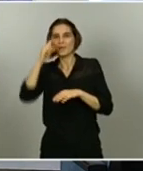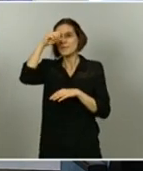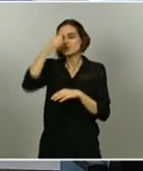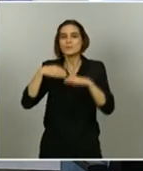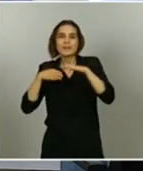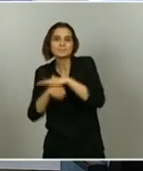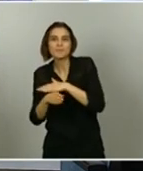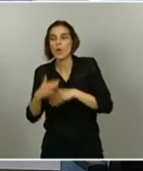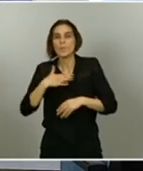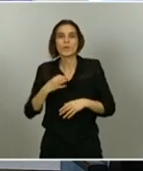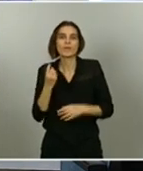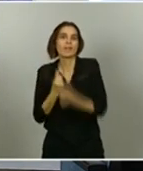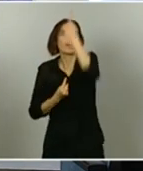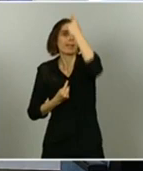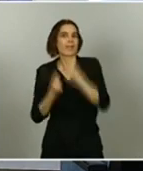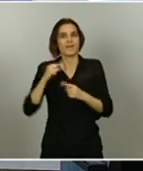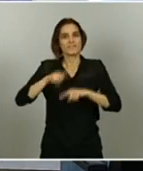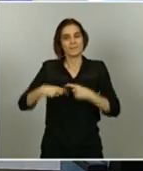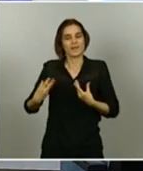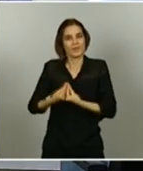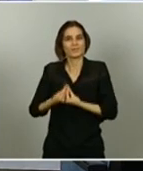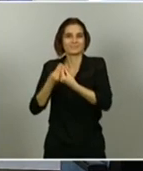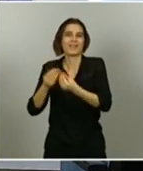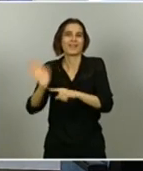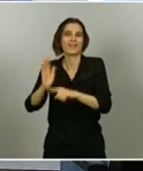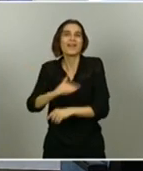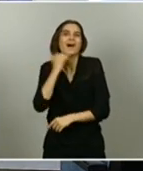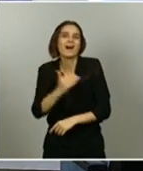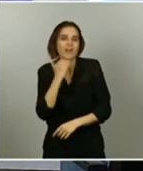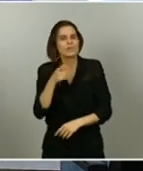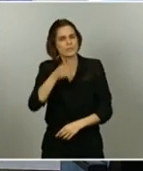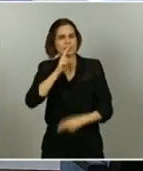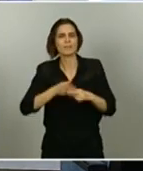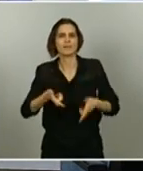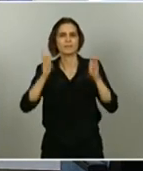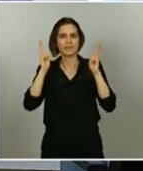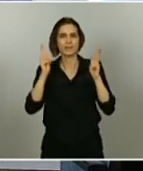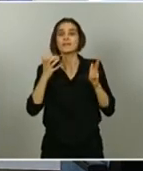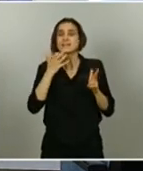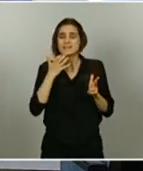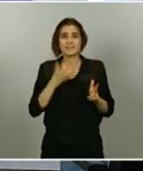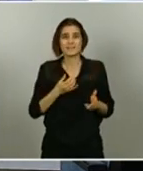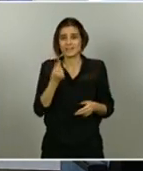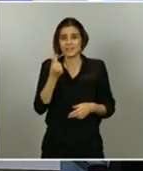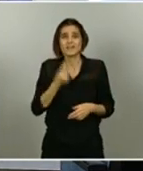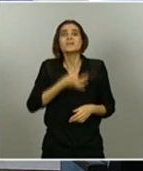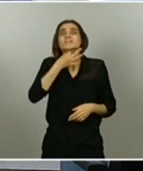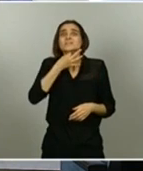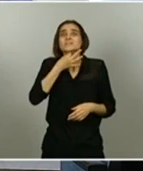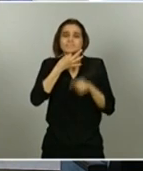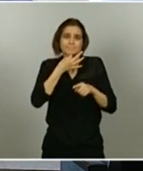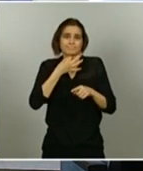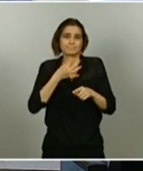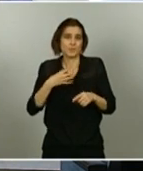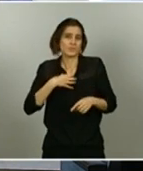alguna vez con tu familia al cine. No hay libertad si no se llega a fin de mes. Quiero acabar dándolas gracias a todos los